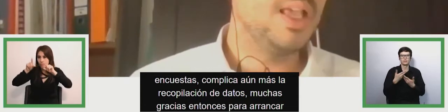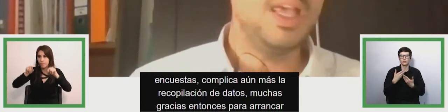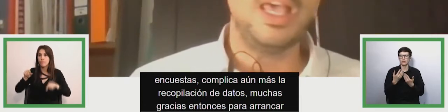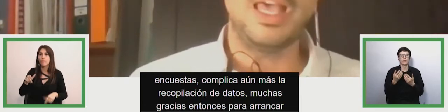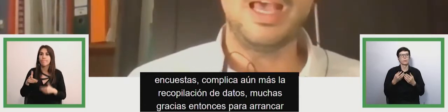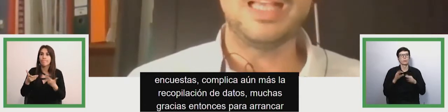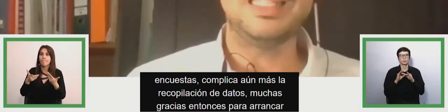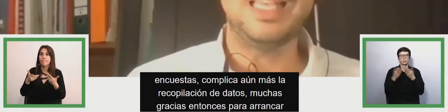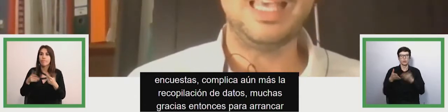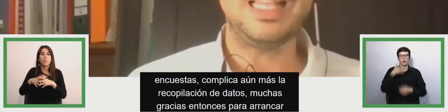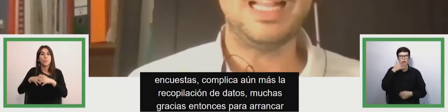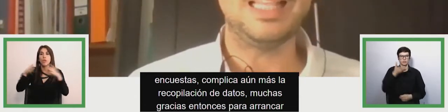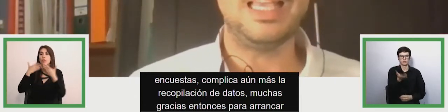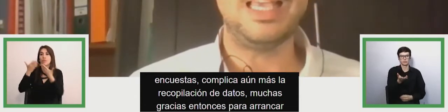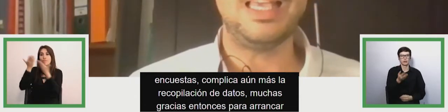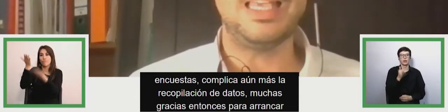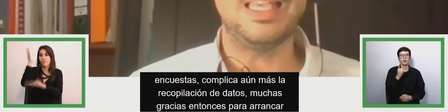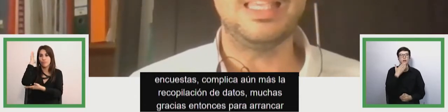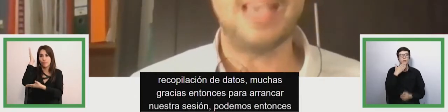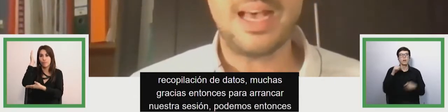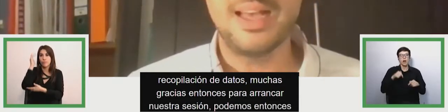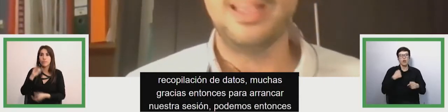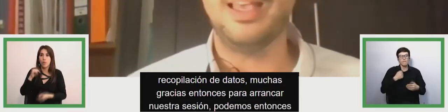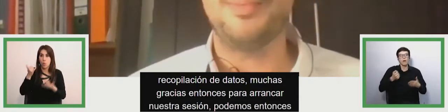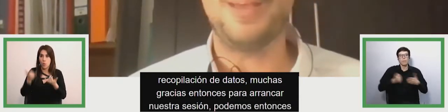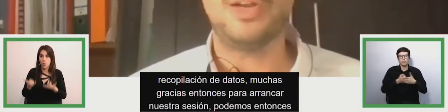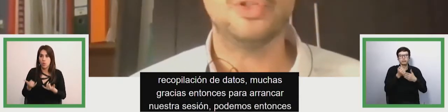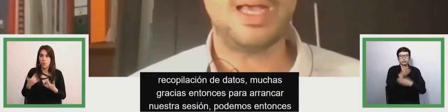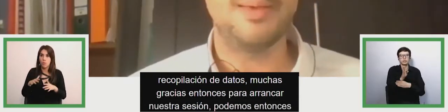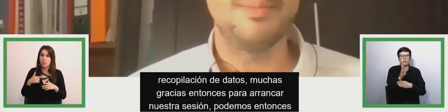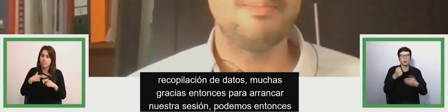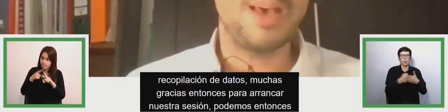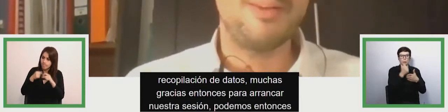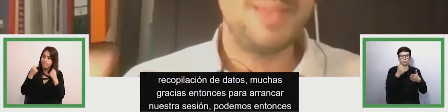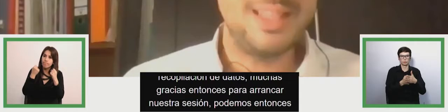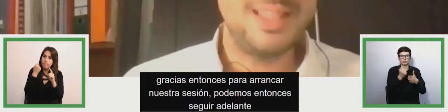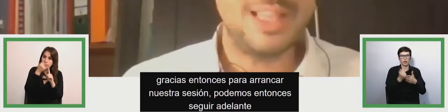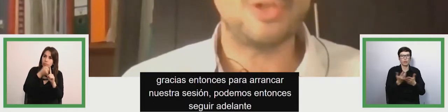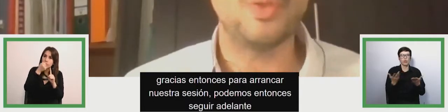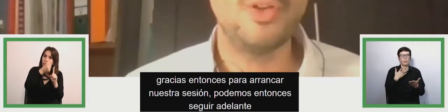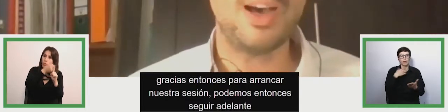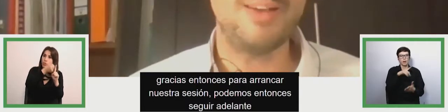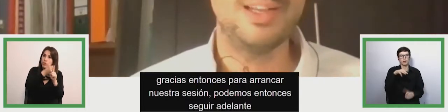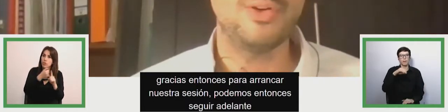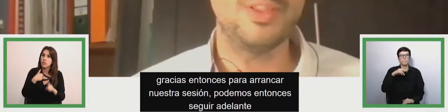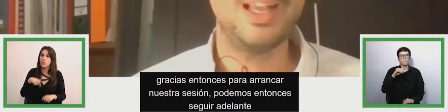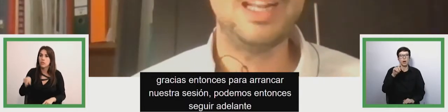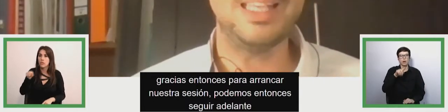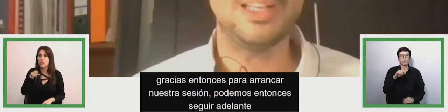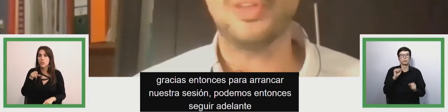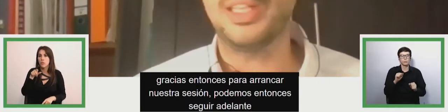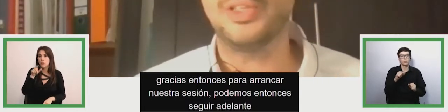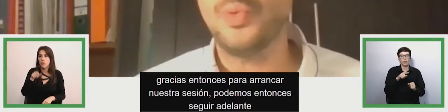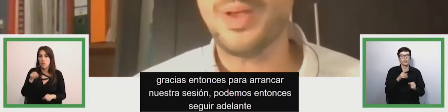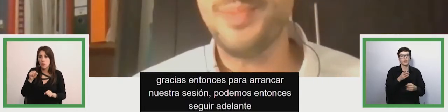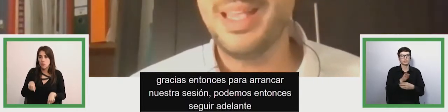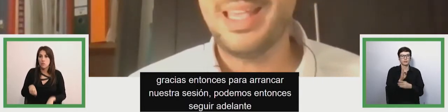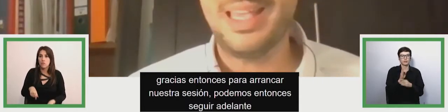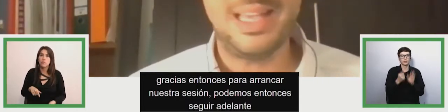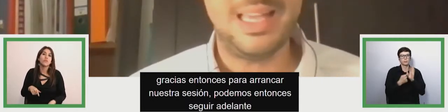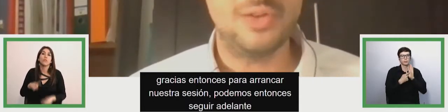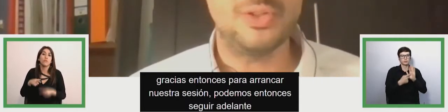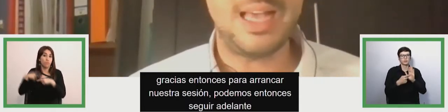seguir adelante y ya manos a brevemente introducido a Javier González, director de SUMA,